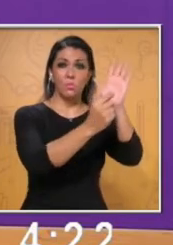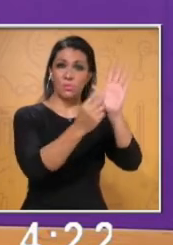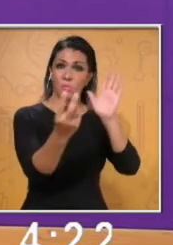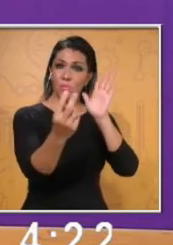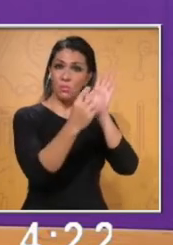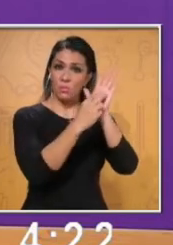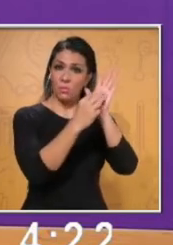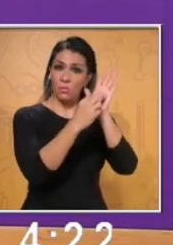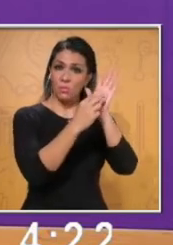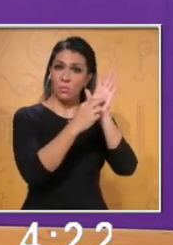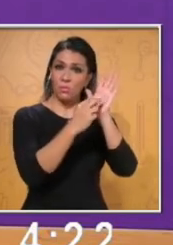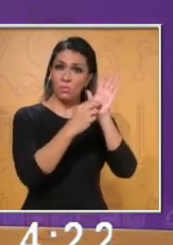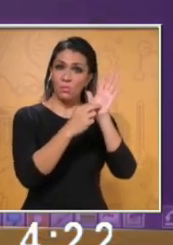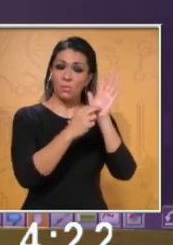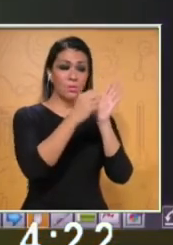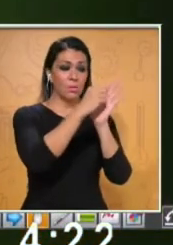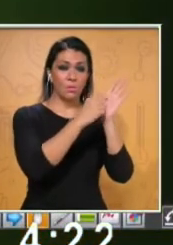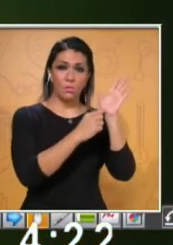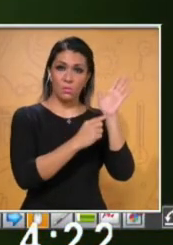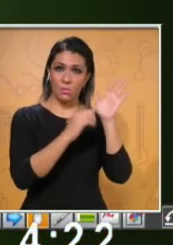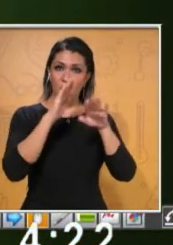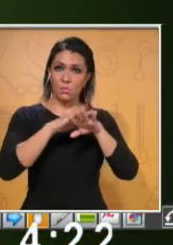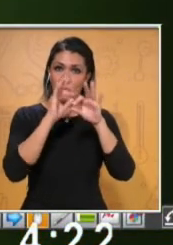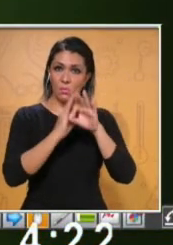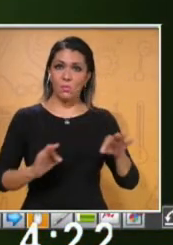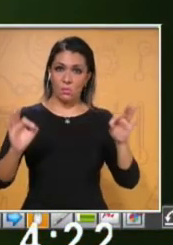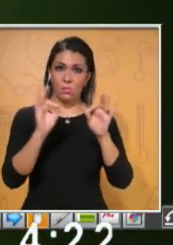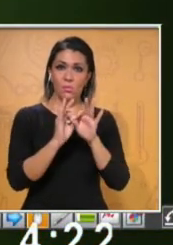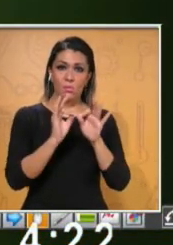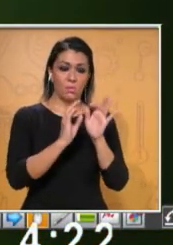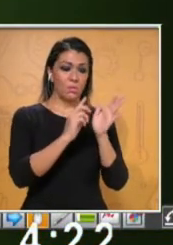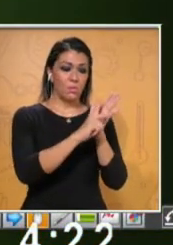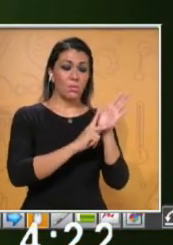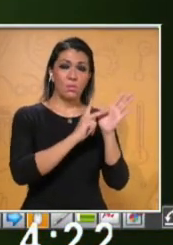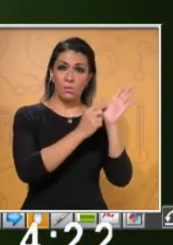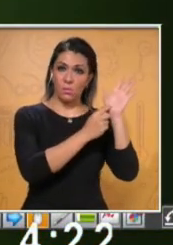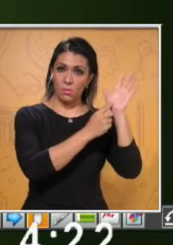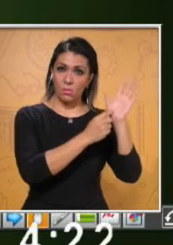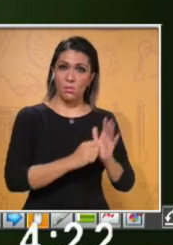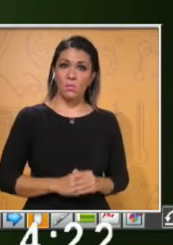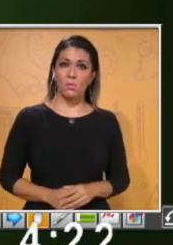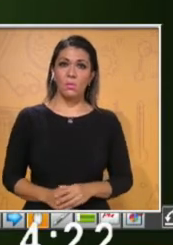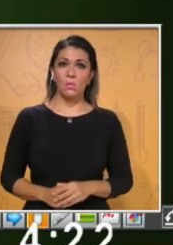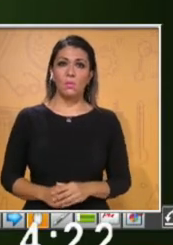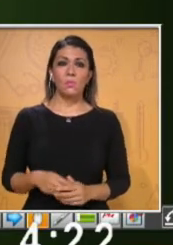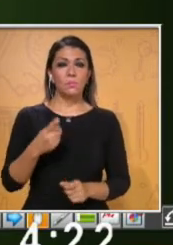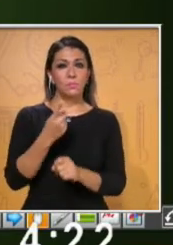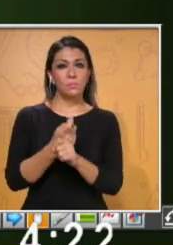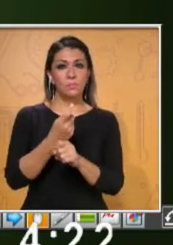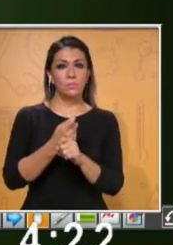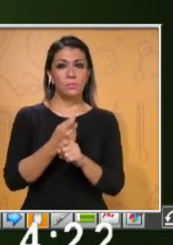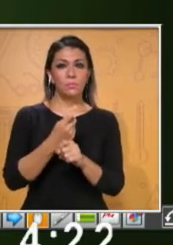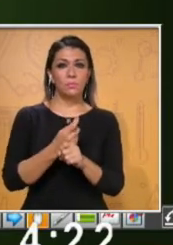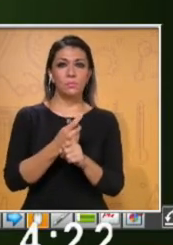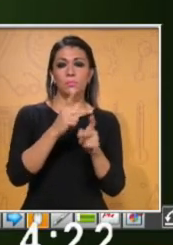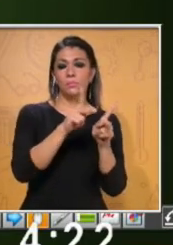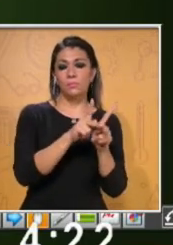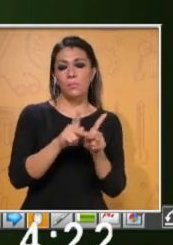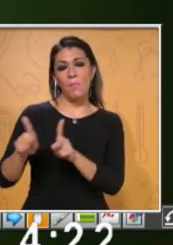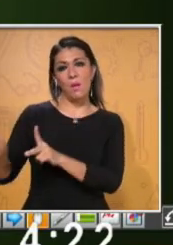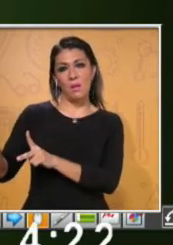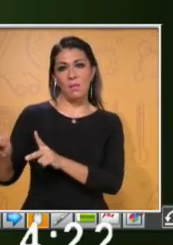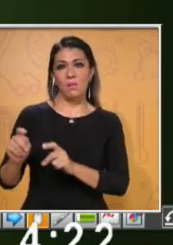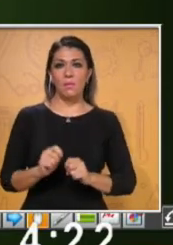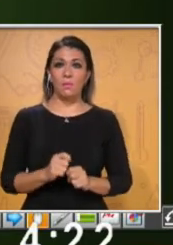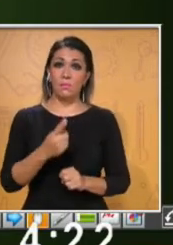esquema con los puntos más relevantes de este video. En primer punto tenemos planear. Eso es lo